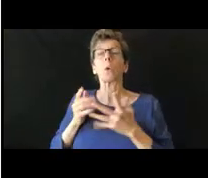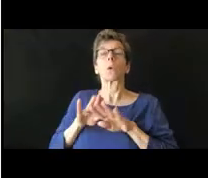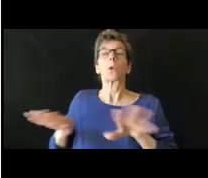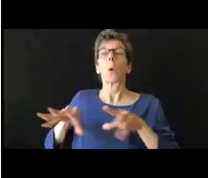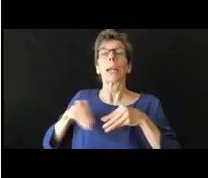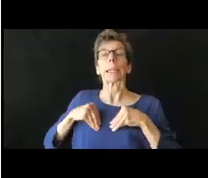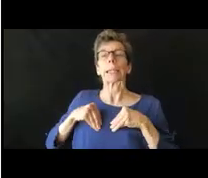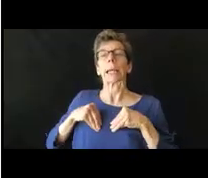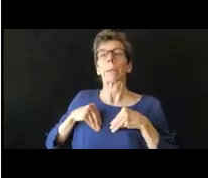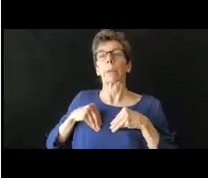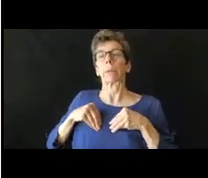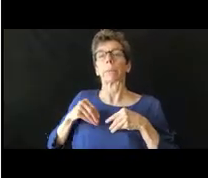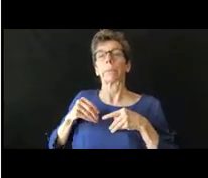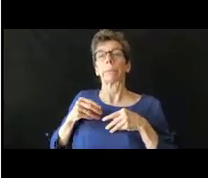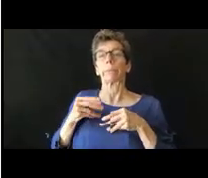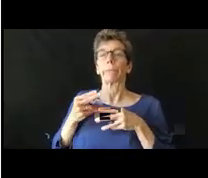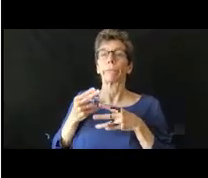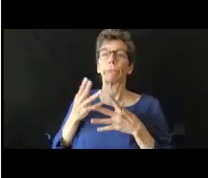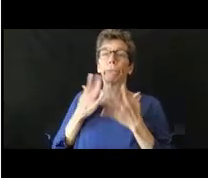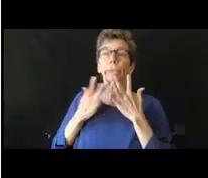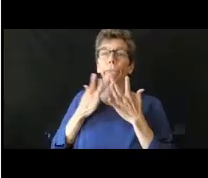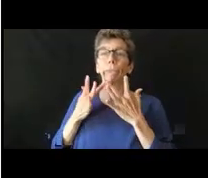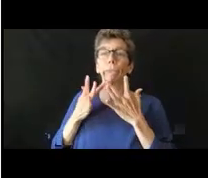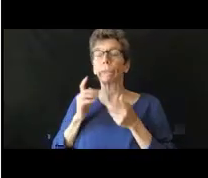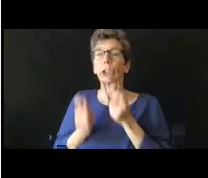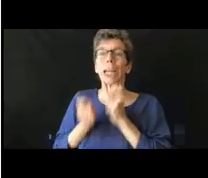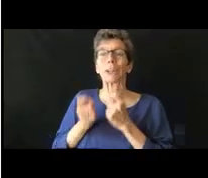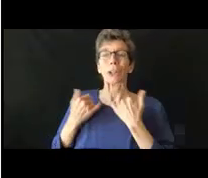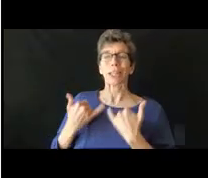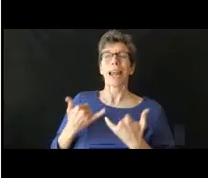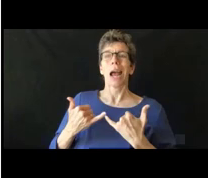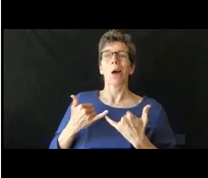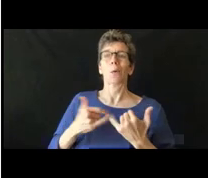cambios que van a estar trabajando para